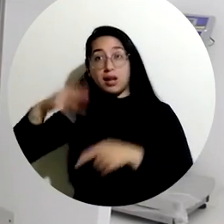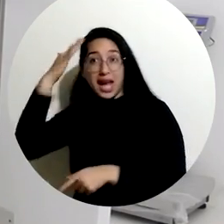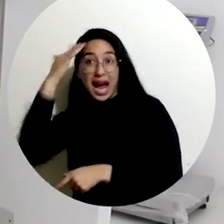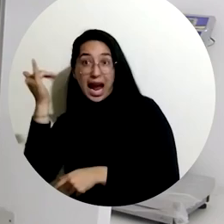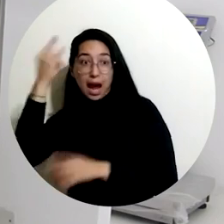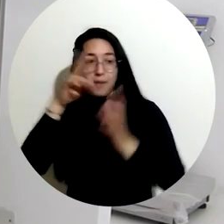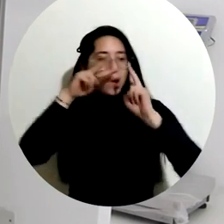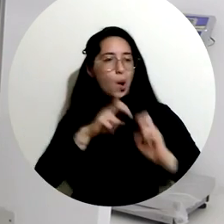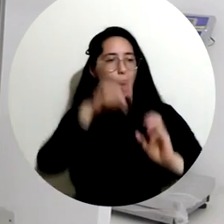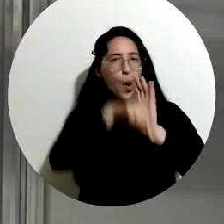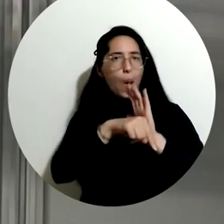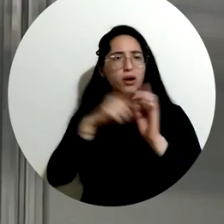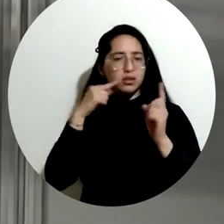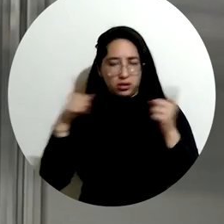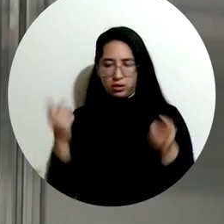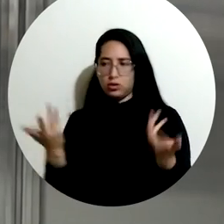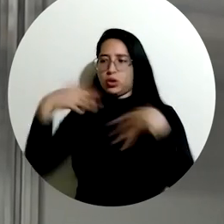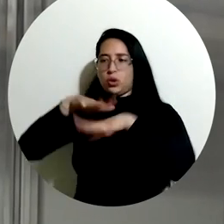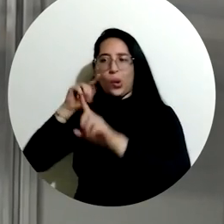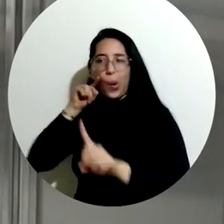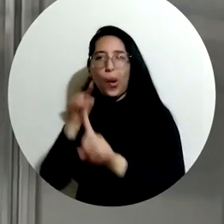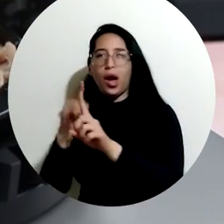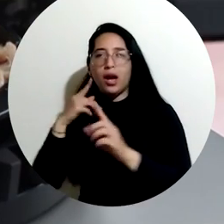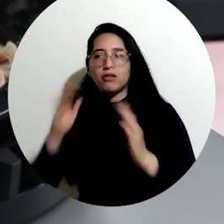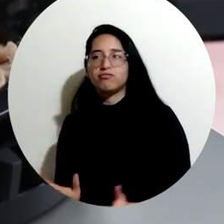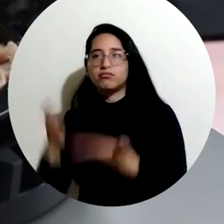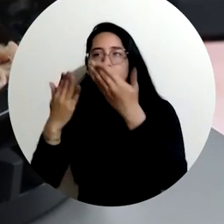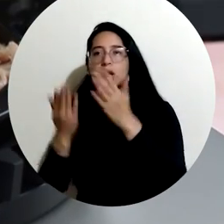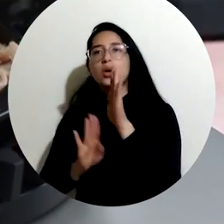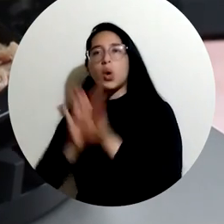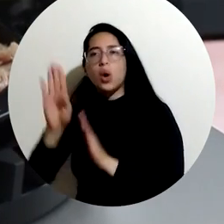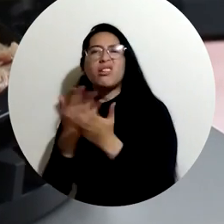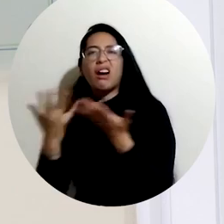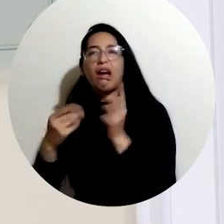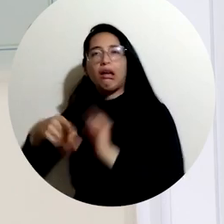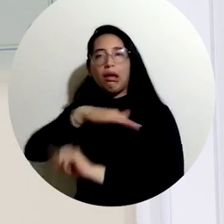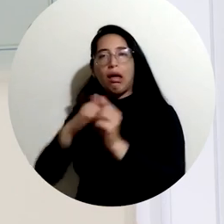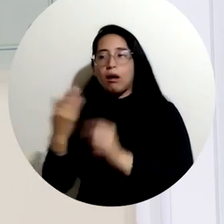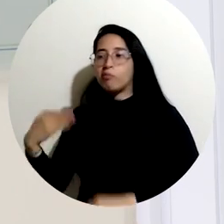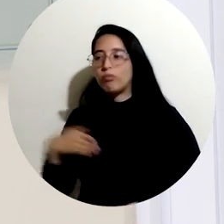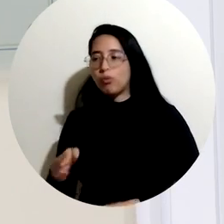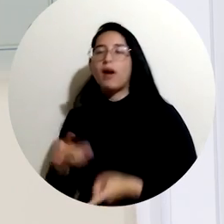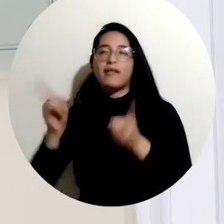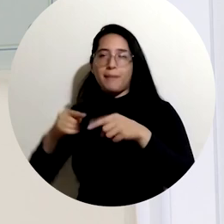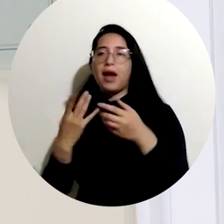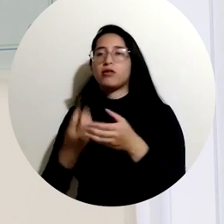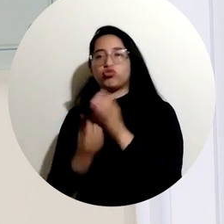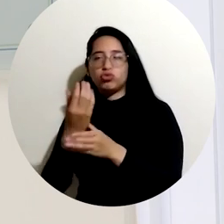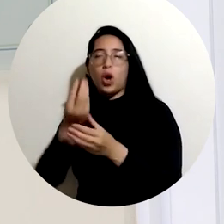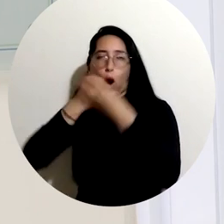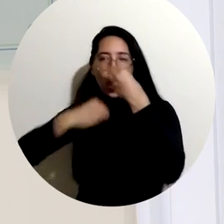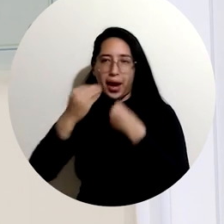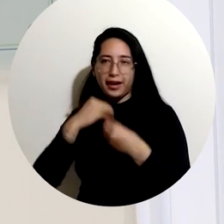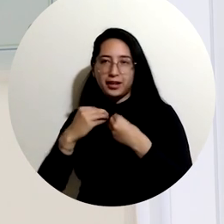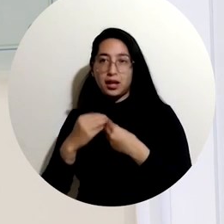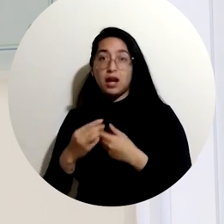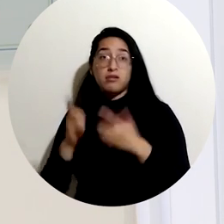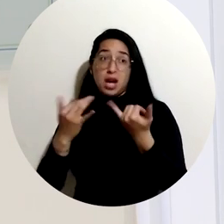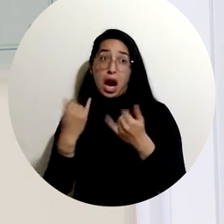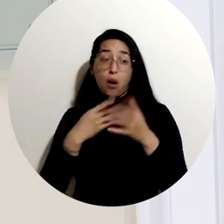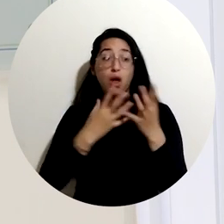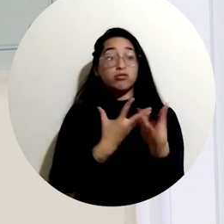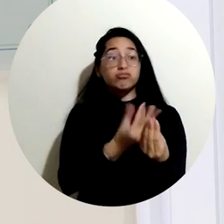la academia y la investigación te apuntarán a la competitividad del sector alimentario y pesquero. Con esto estamos avanzando en